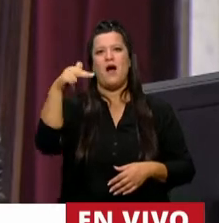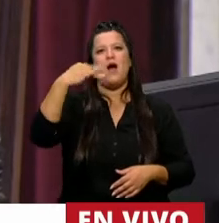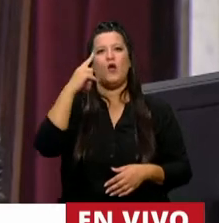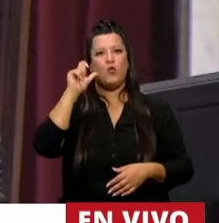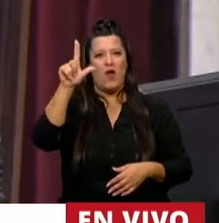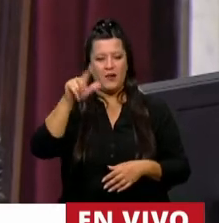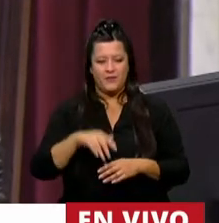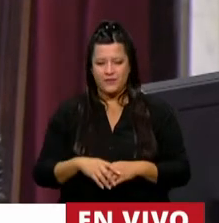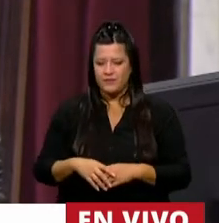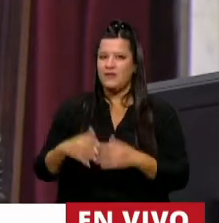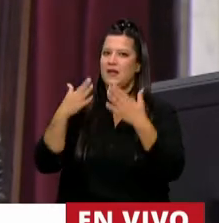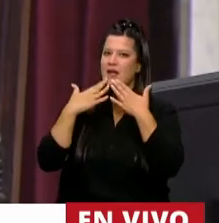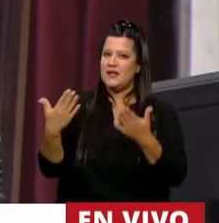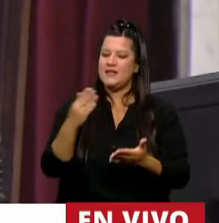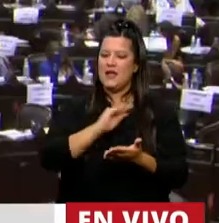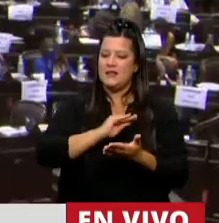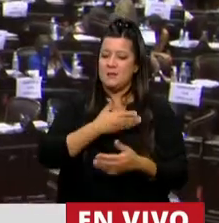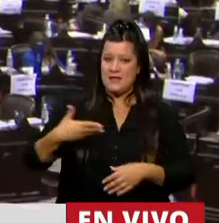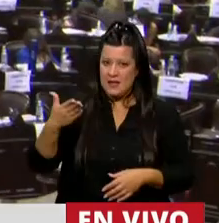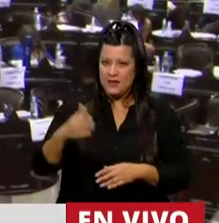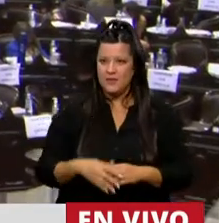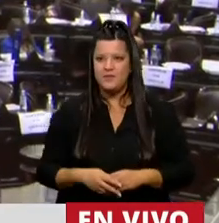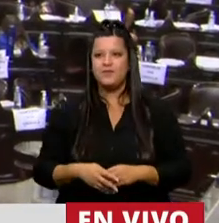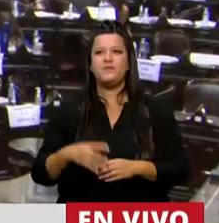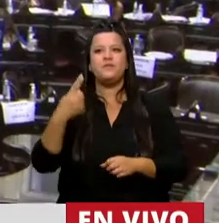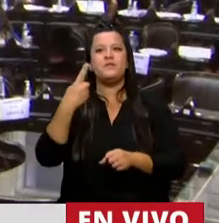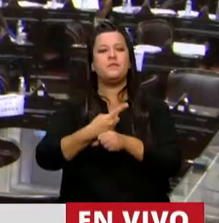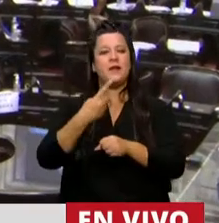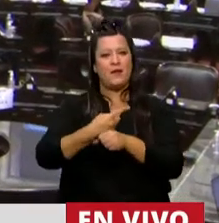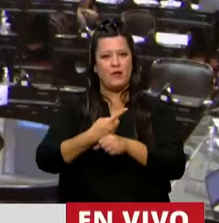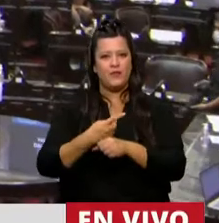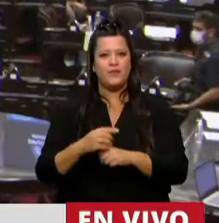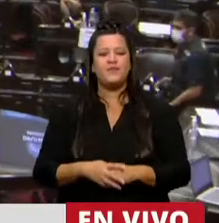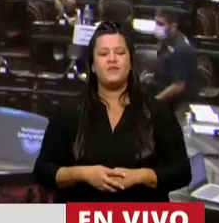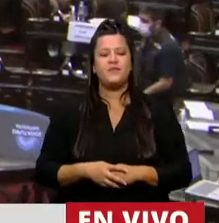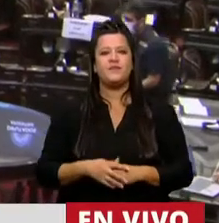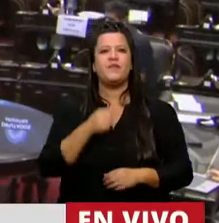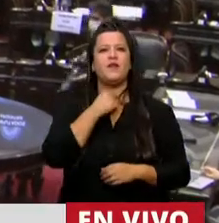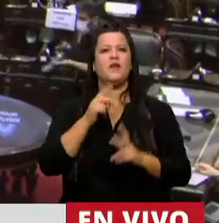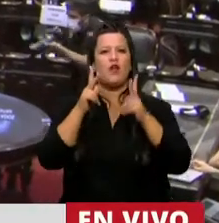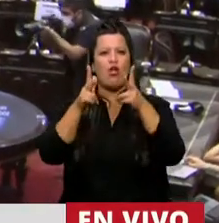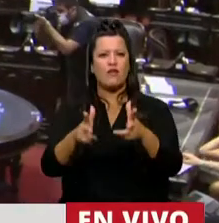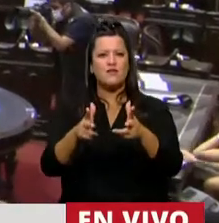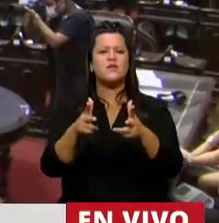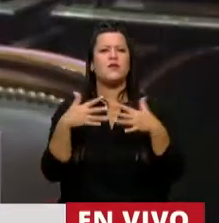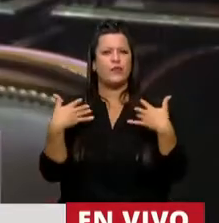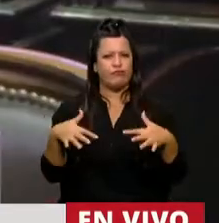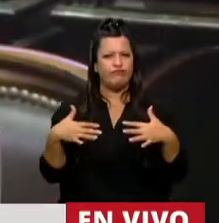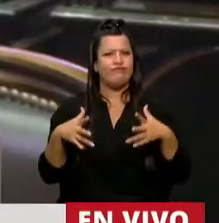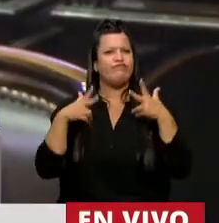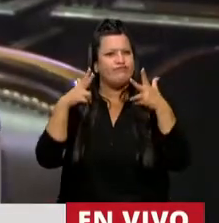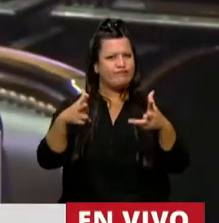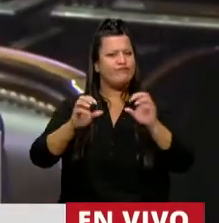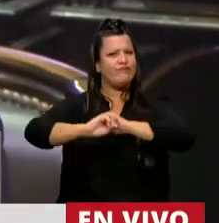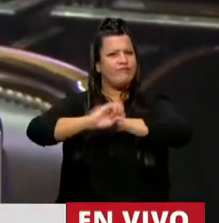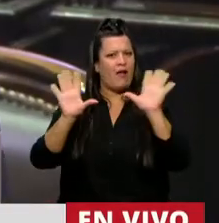Gracias, Presidente. En primer lugar, decir con todas las letras que esta